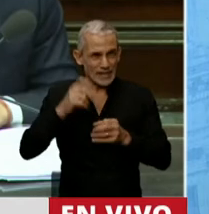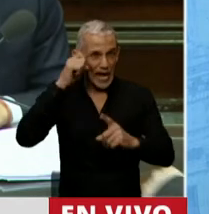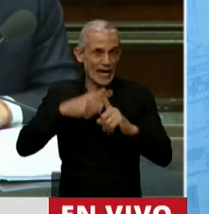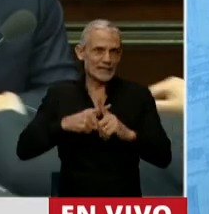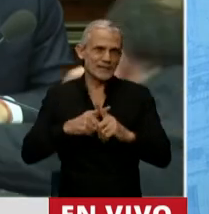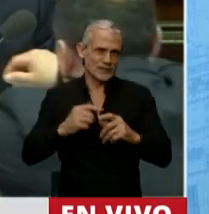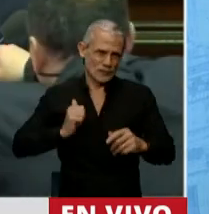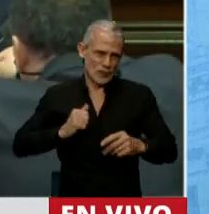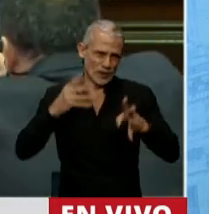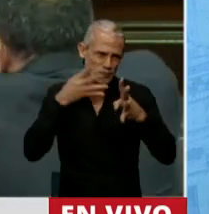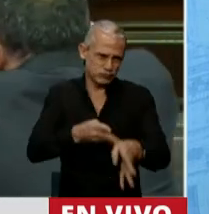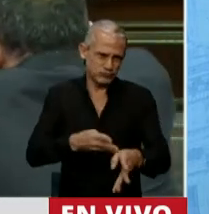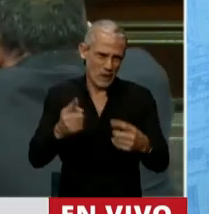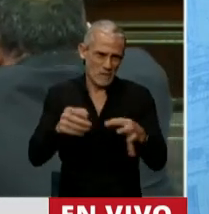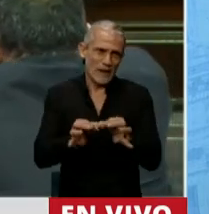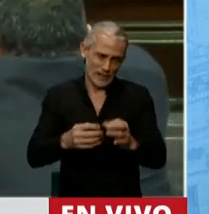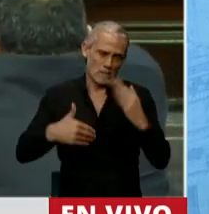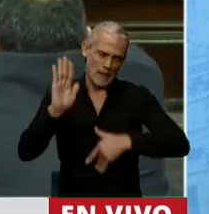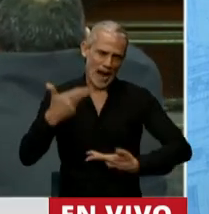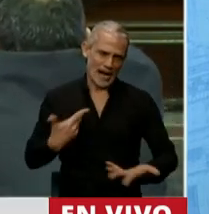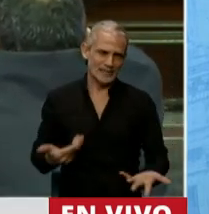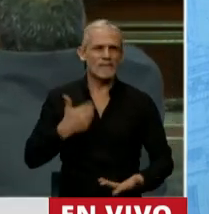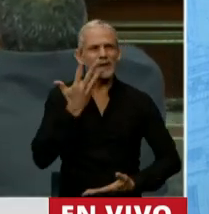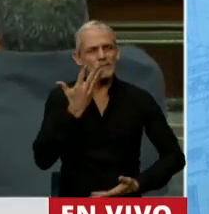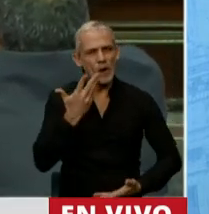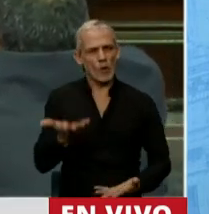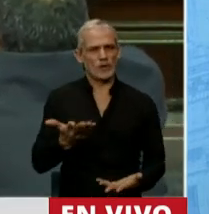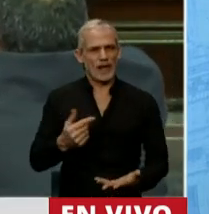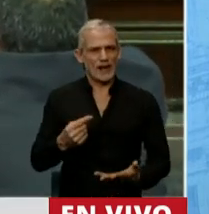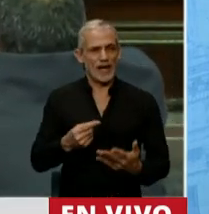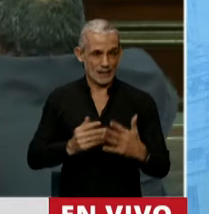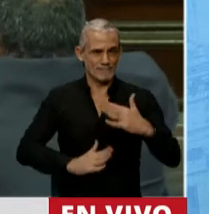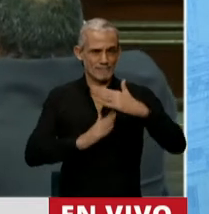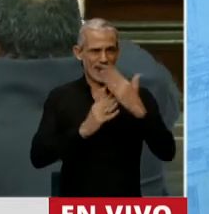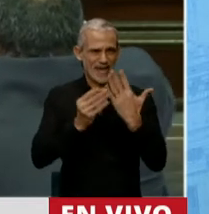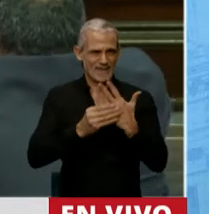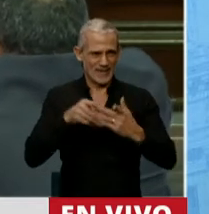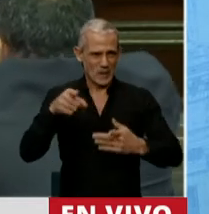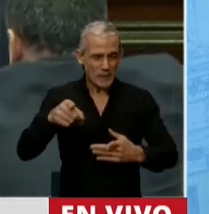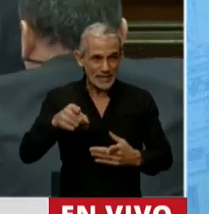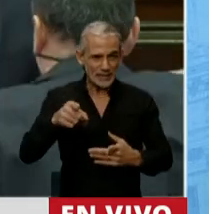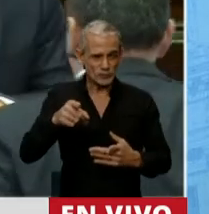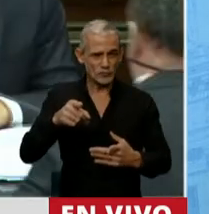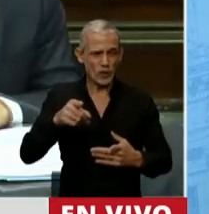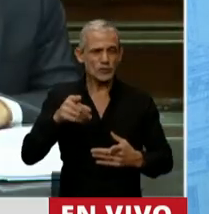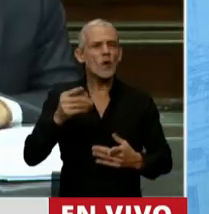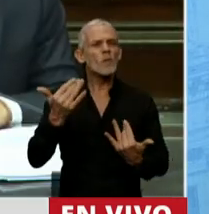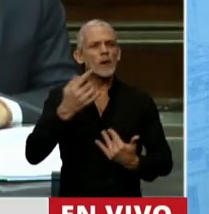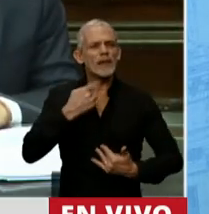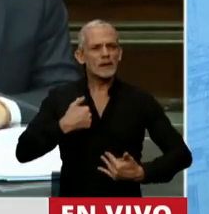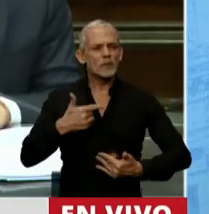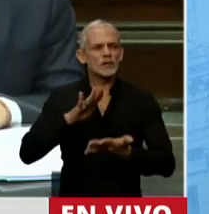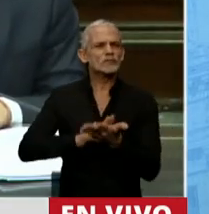guerra en particular. Entonces, me gustaría que el jefe de gabinete pueda responder